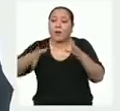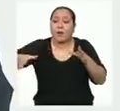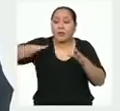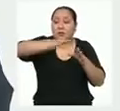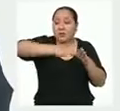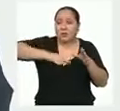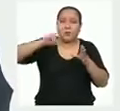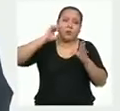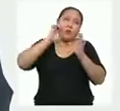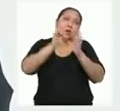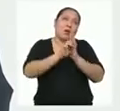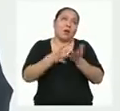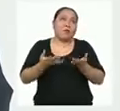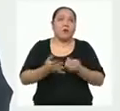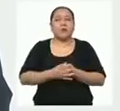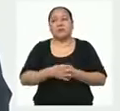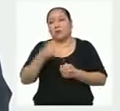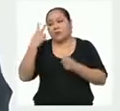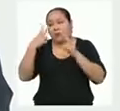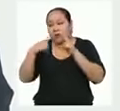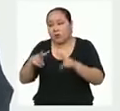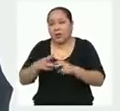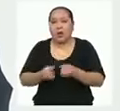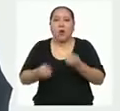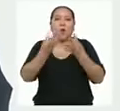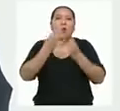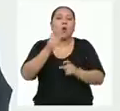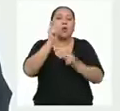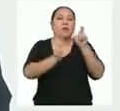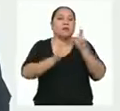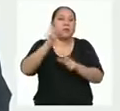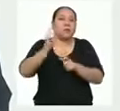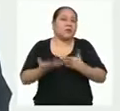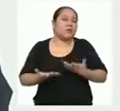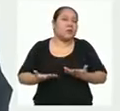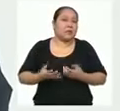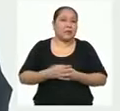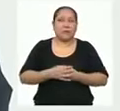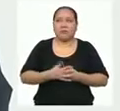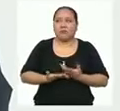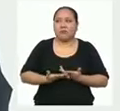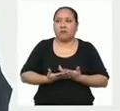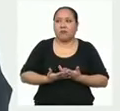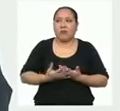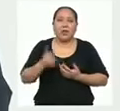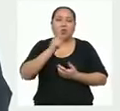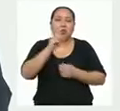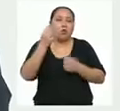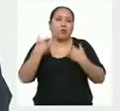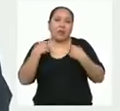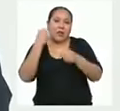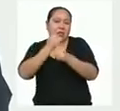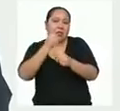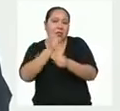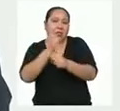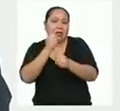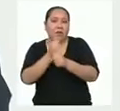población. Por ejemplo, podemos calcular cuántas personas están en situación de desempleo